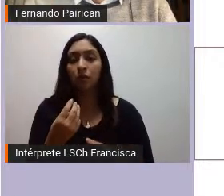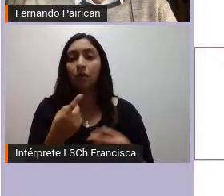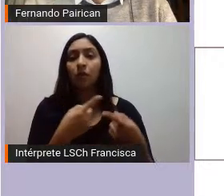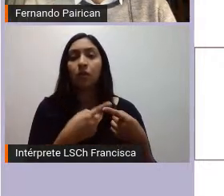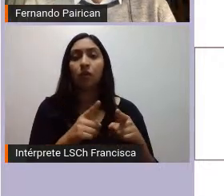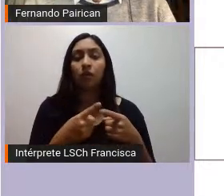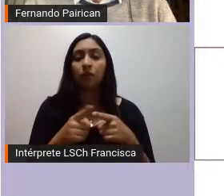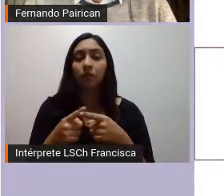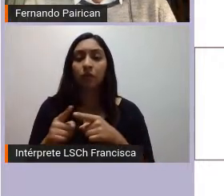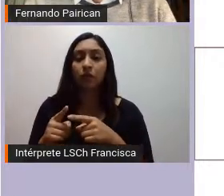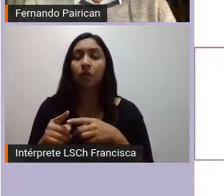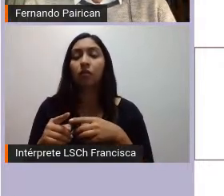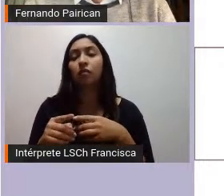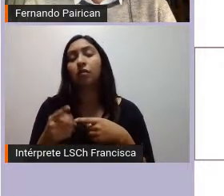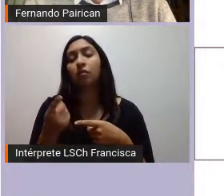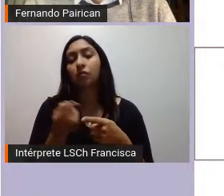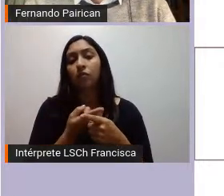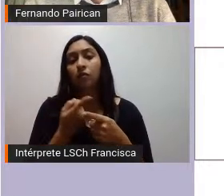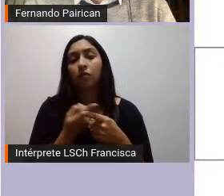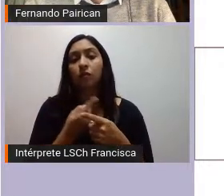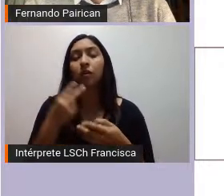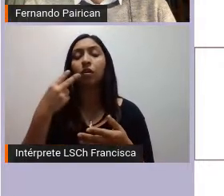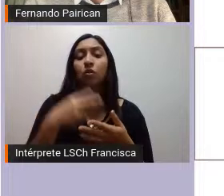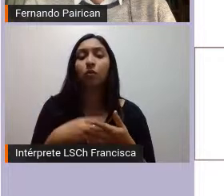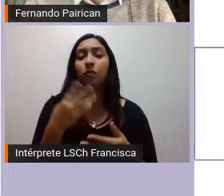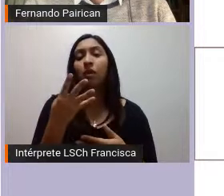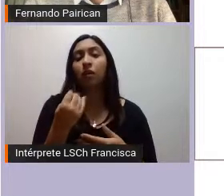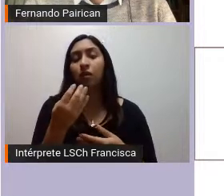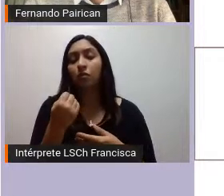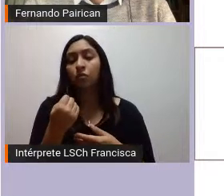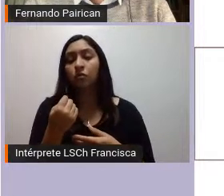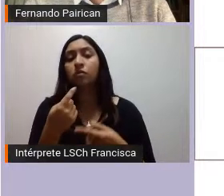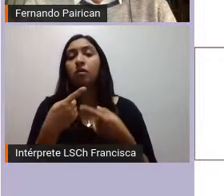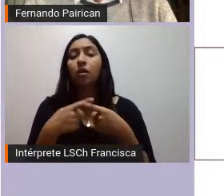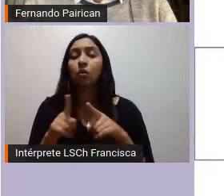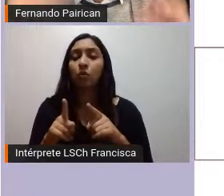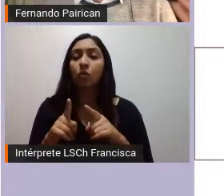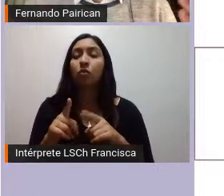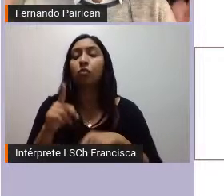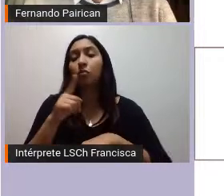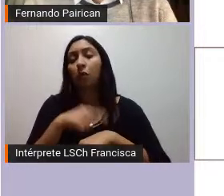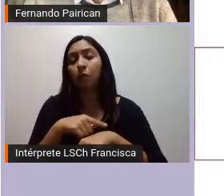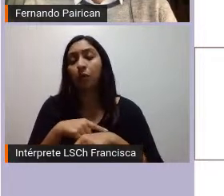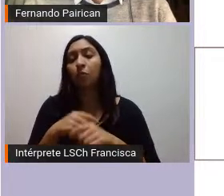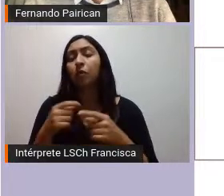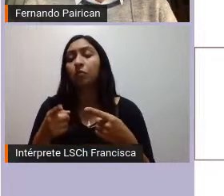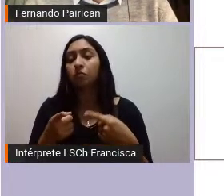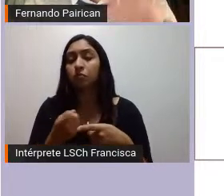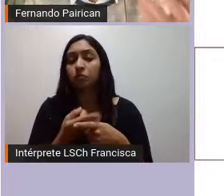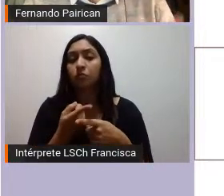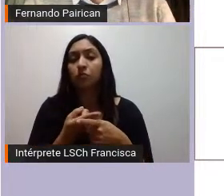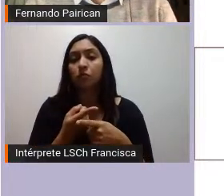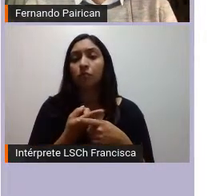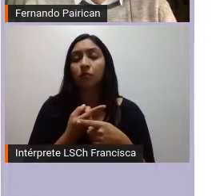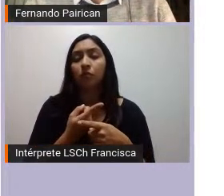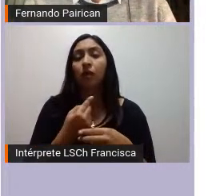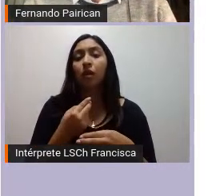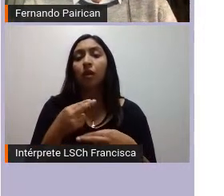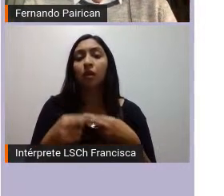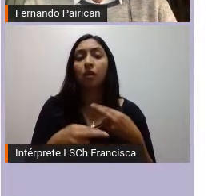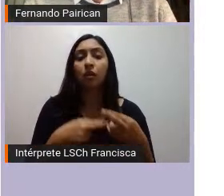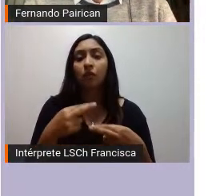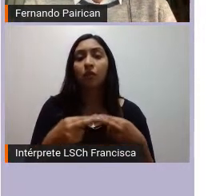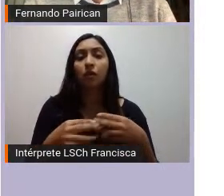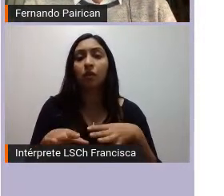año 2014 consagrar los derechos colectivos dentro de una nueva constitución la revuelta del movimiento social y la decisión de entrar